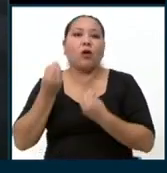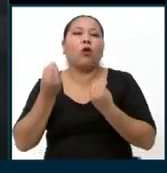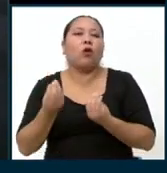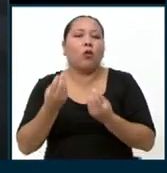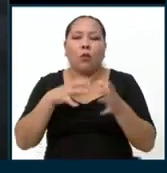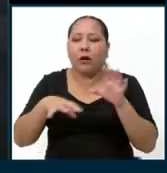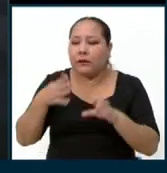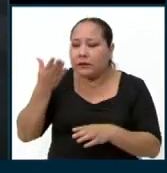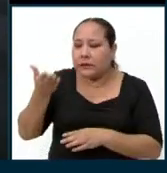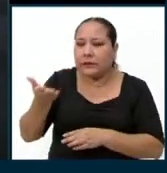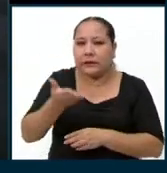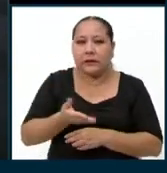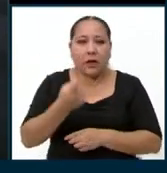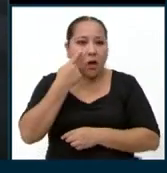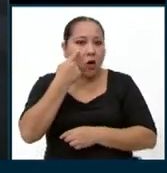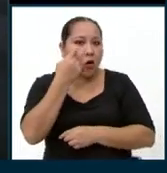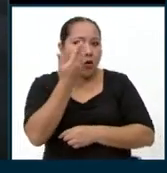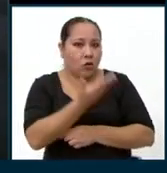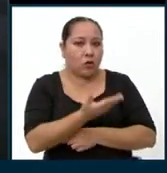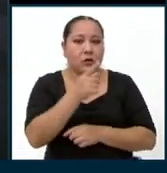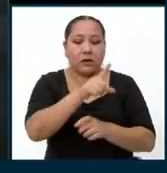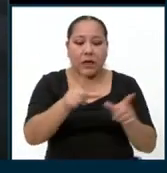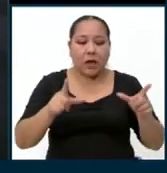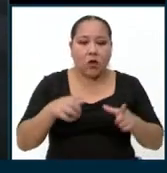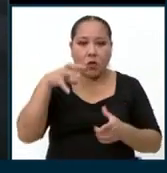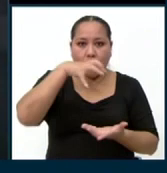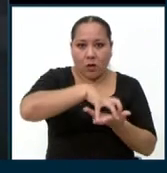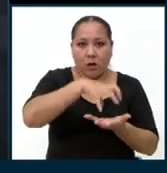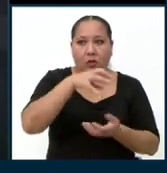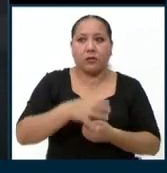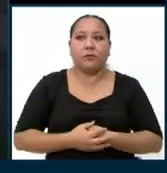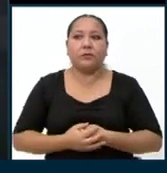que conozcan en sí Machu Picchu.